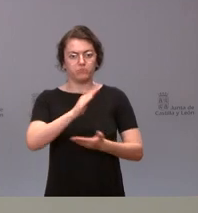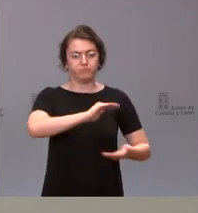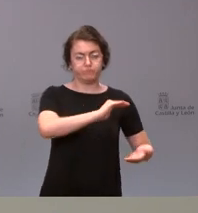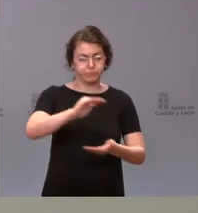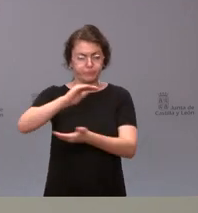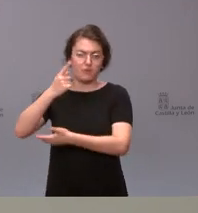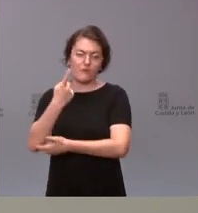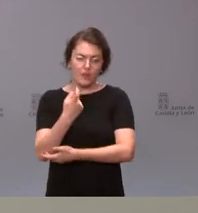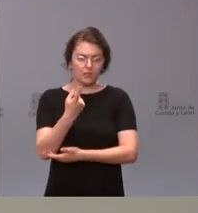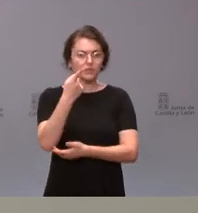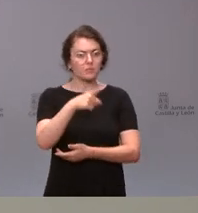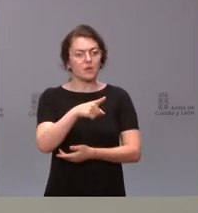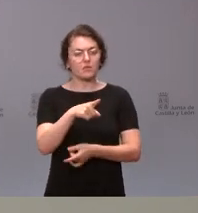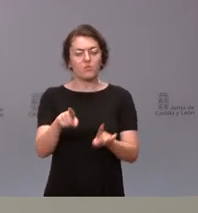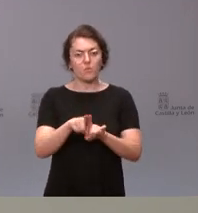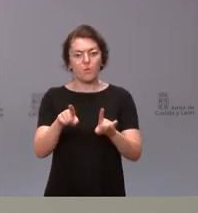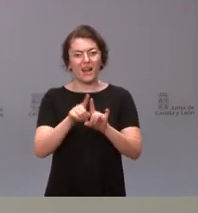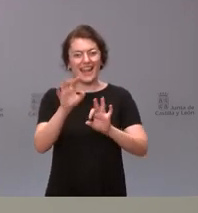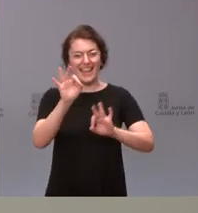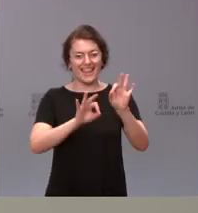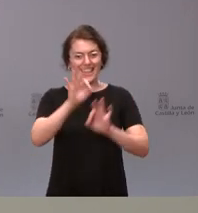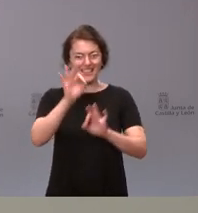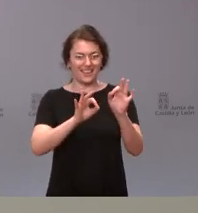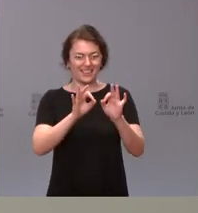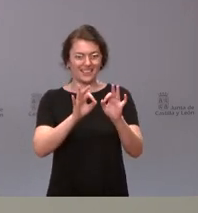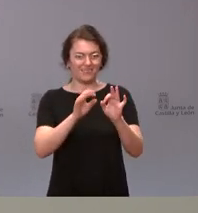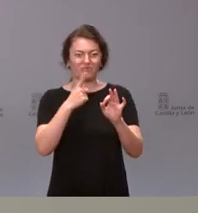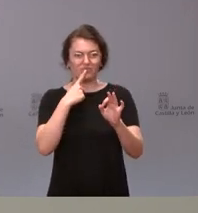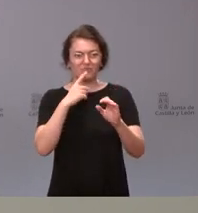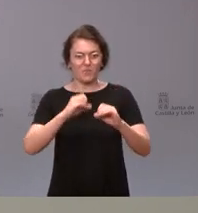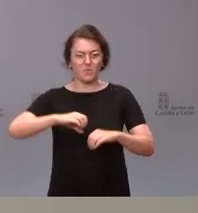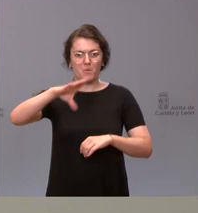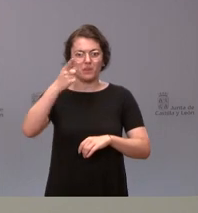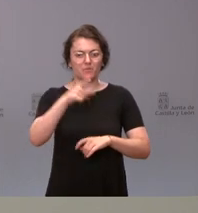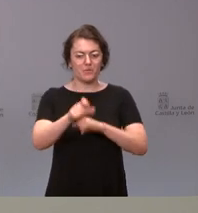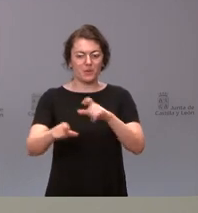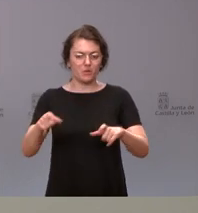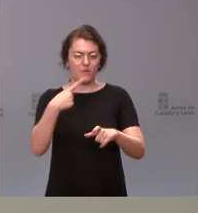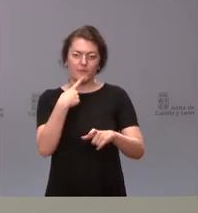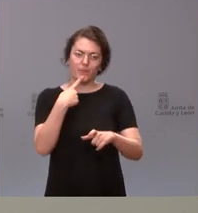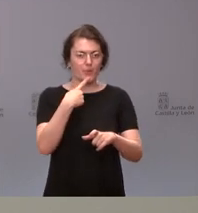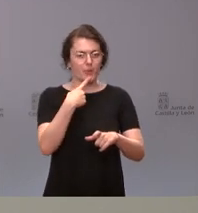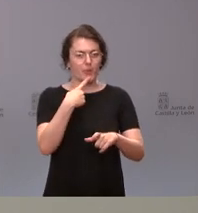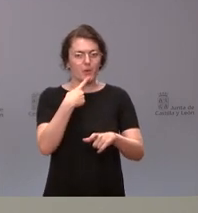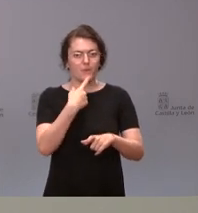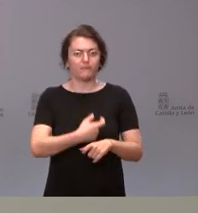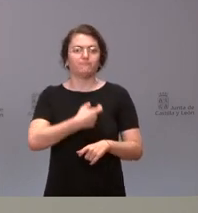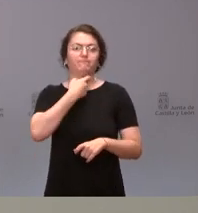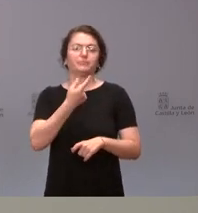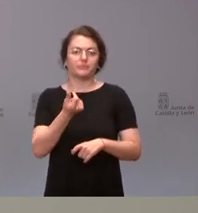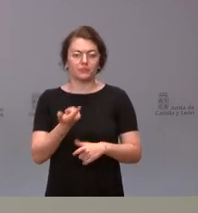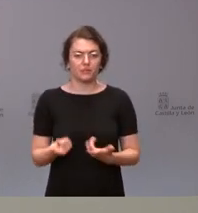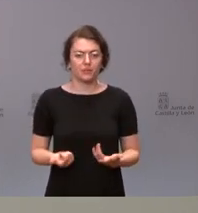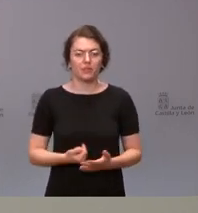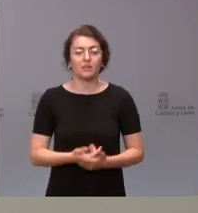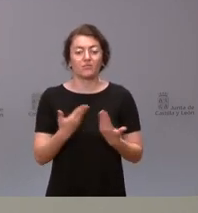estímulos del aumento de los tipos de interés y de muchísimas personas que tienen dificultades para llegar a fin de mes y entonces en este escenario estamos